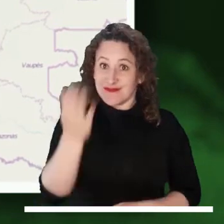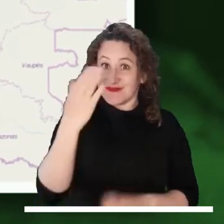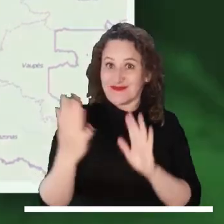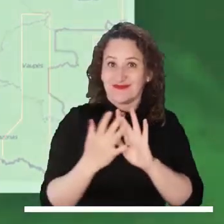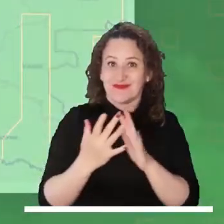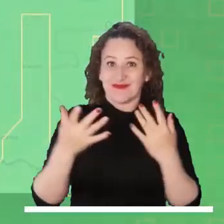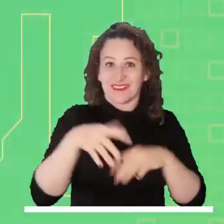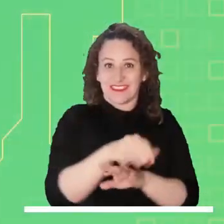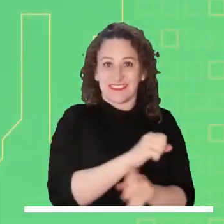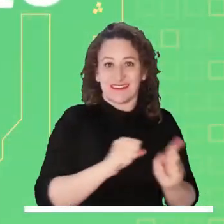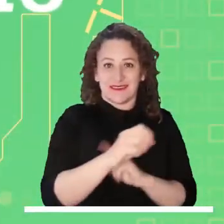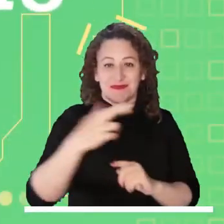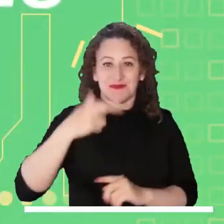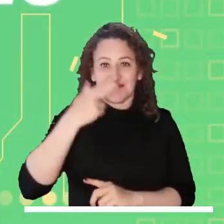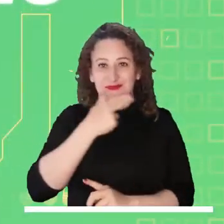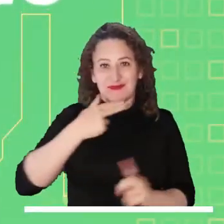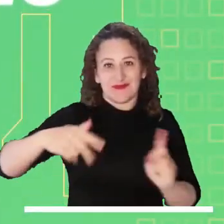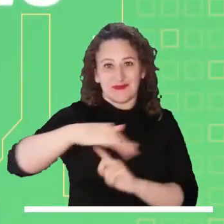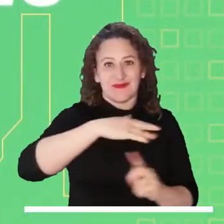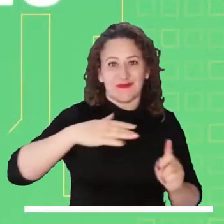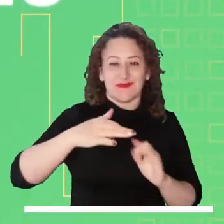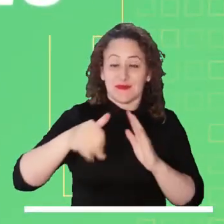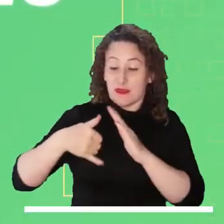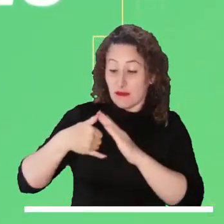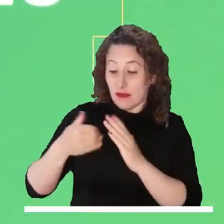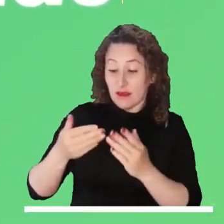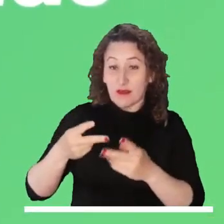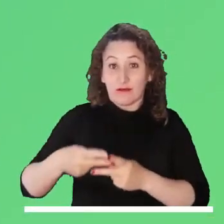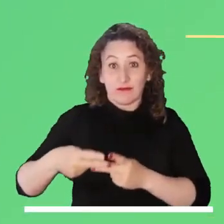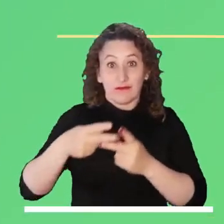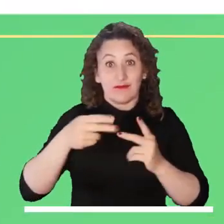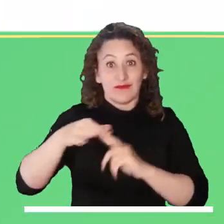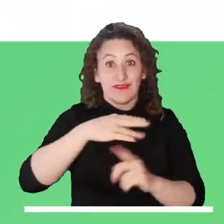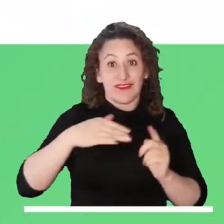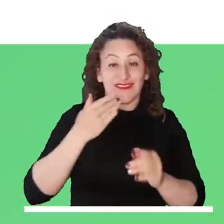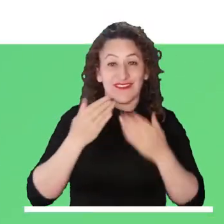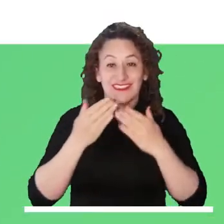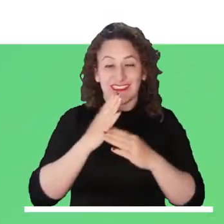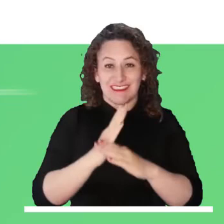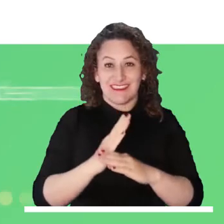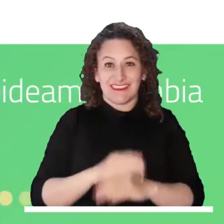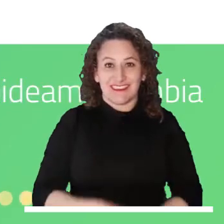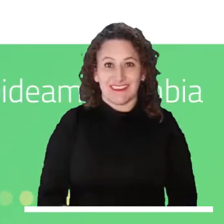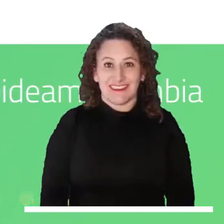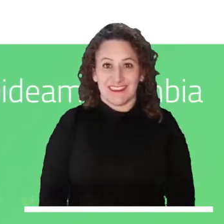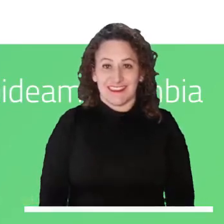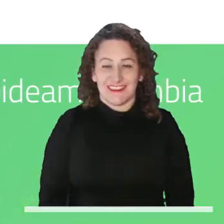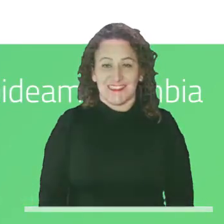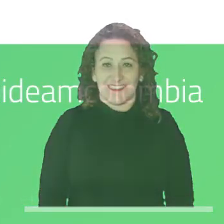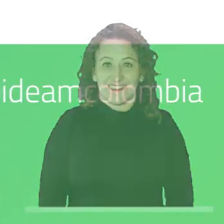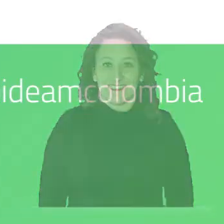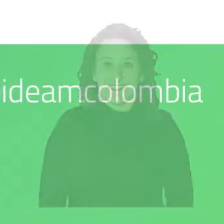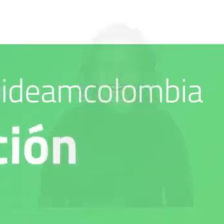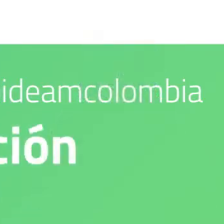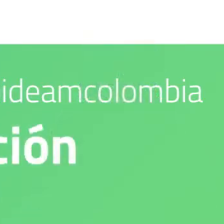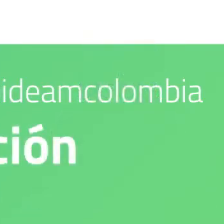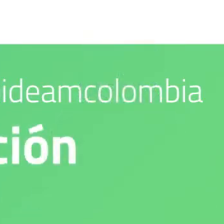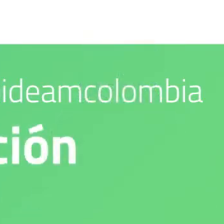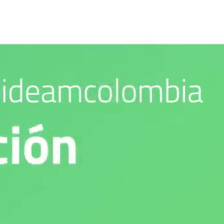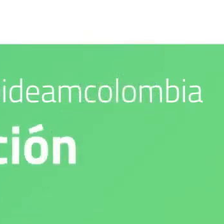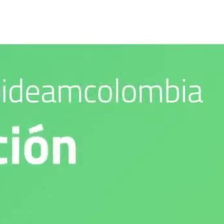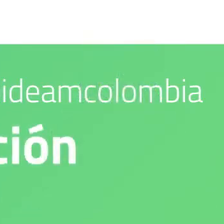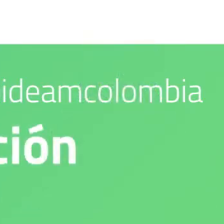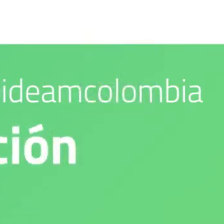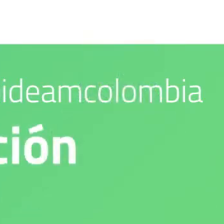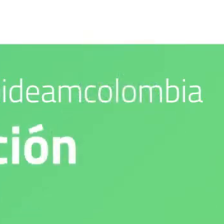Putumayo. Síguenos en nuestras redes sociales. Nuestro compromiso es con el medio ambiente. IDEAM es